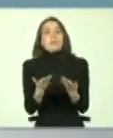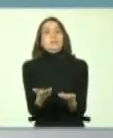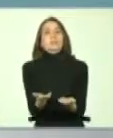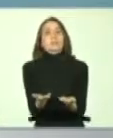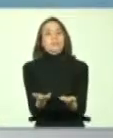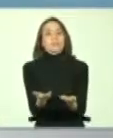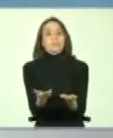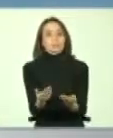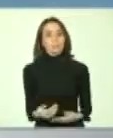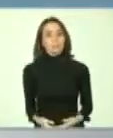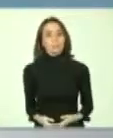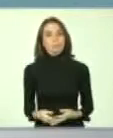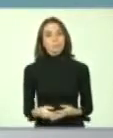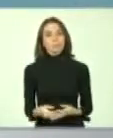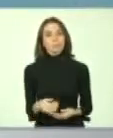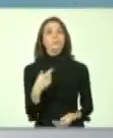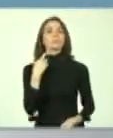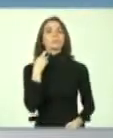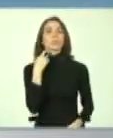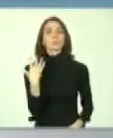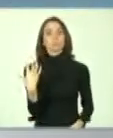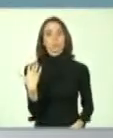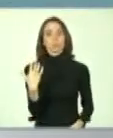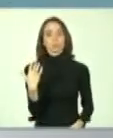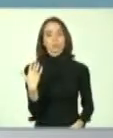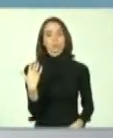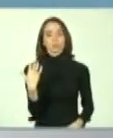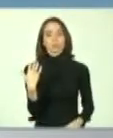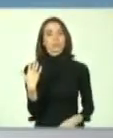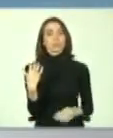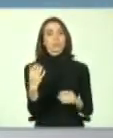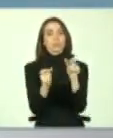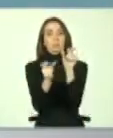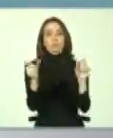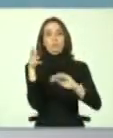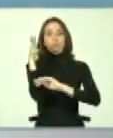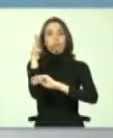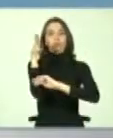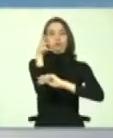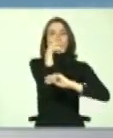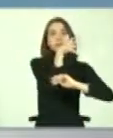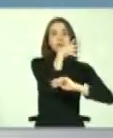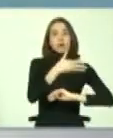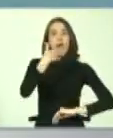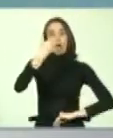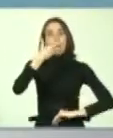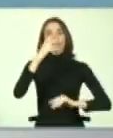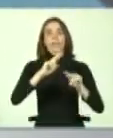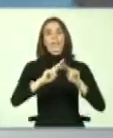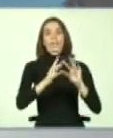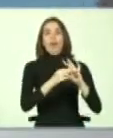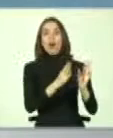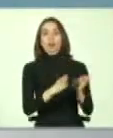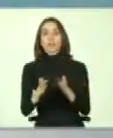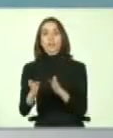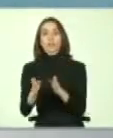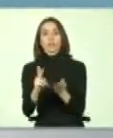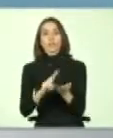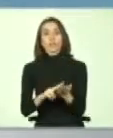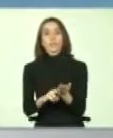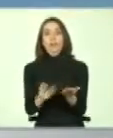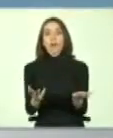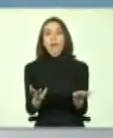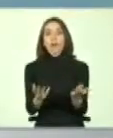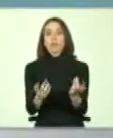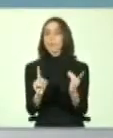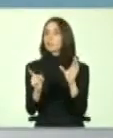porque de tanto hablar los panelistas que organizaban esto, la verdad que no había espacio